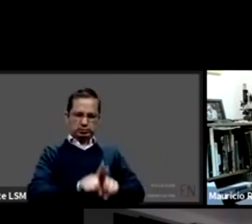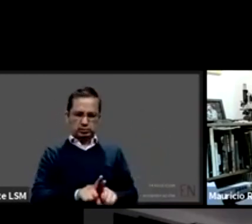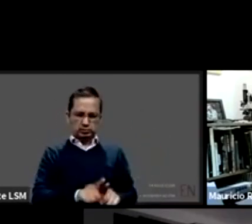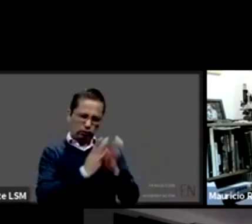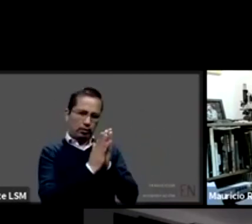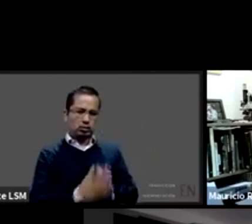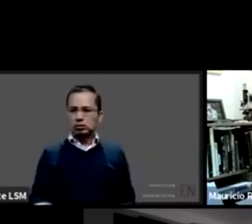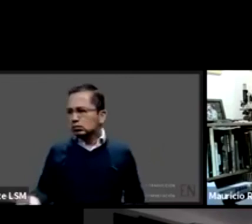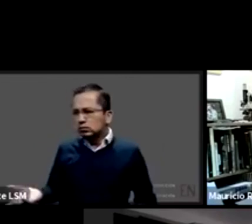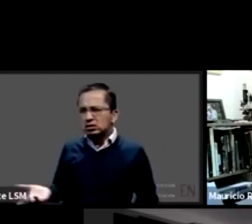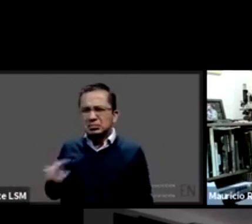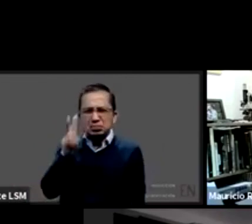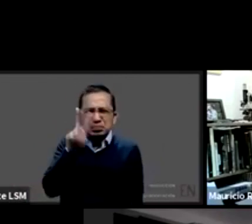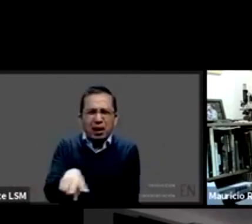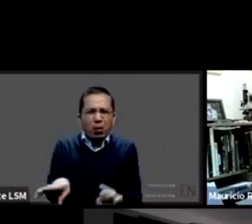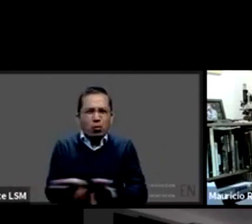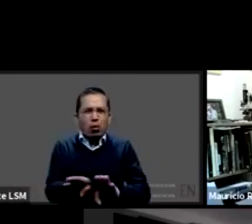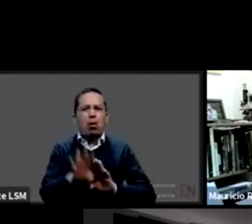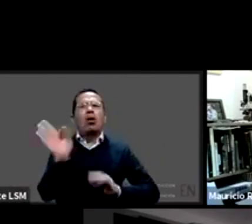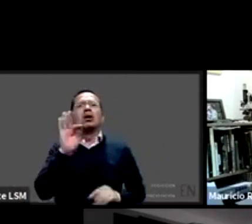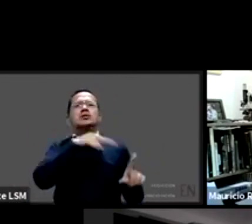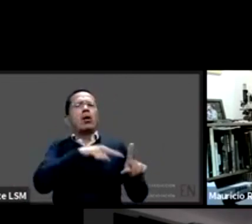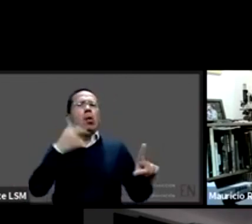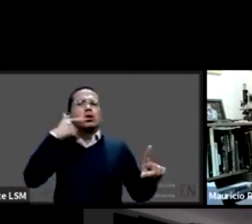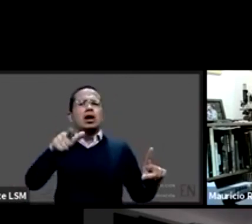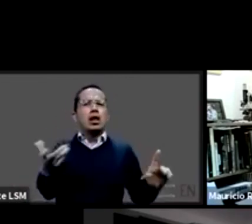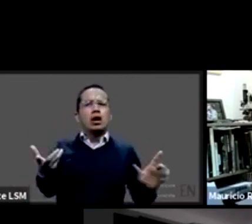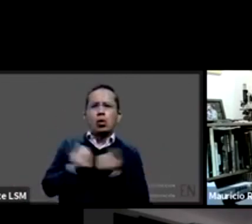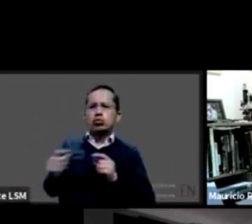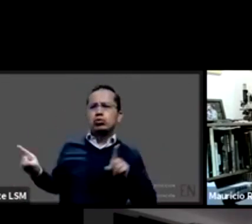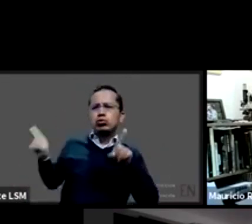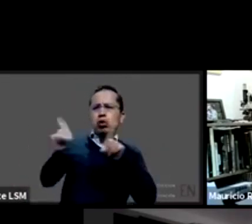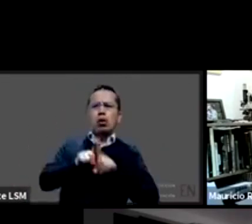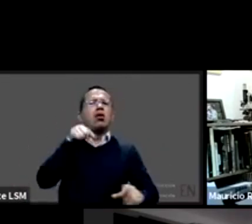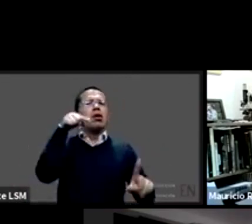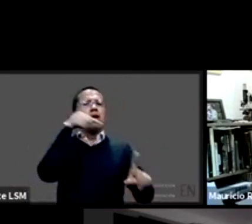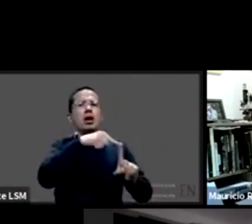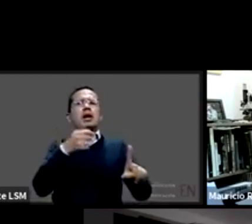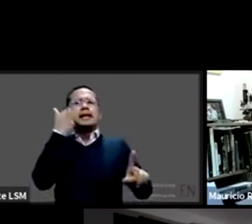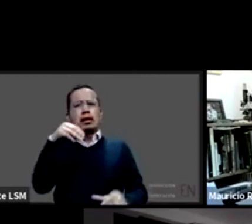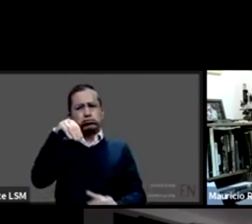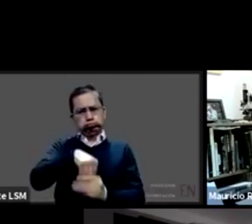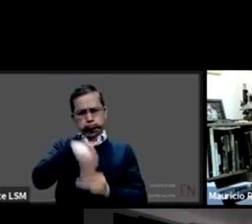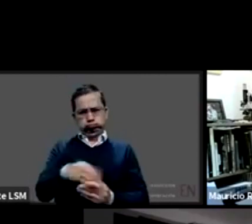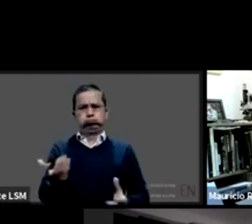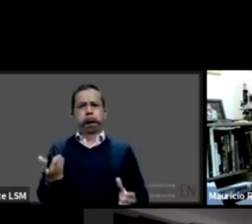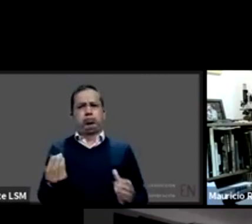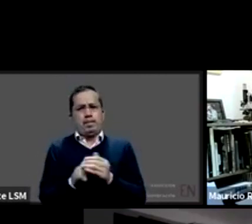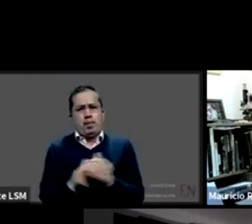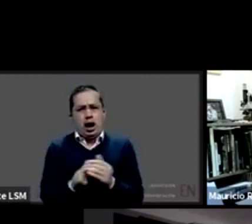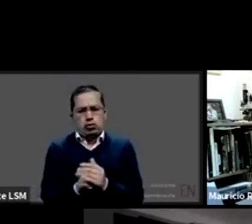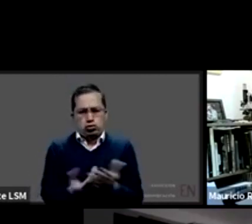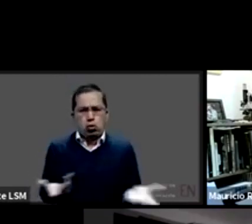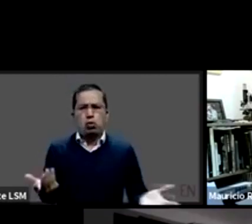quiere porque quiere tratar su salud en la confidencialidad y que debe existir entre